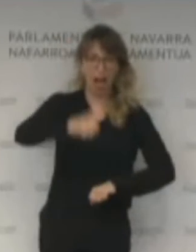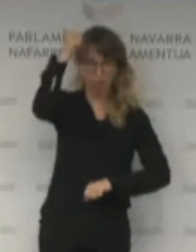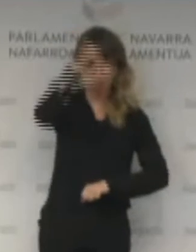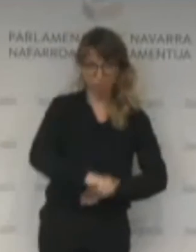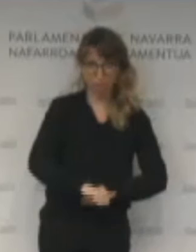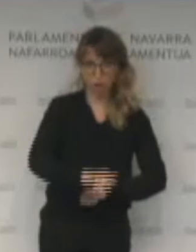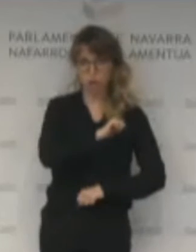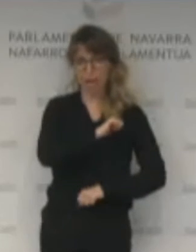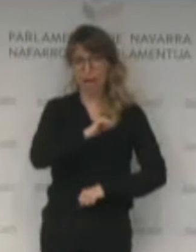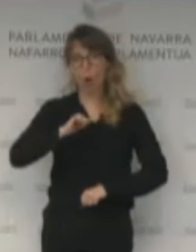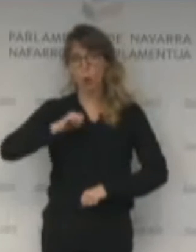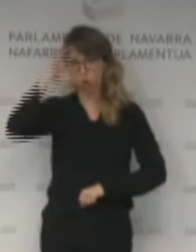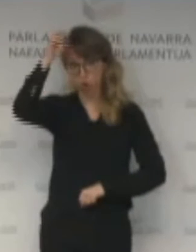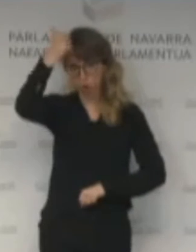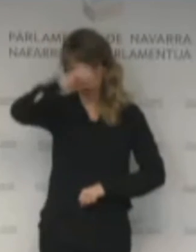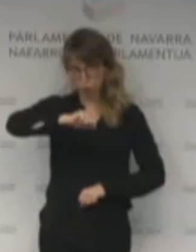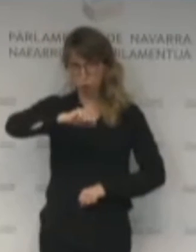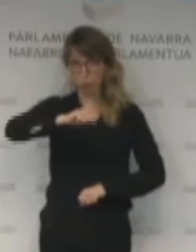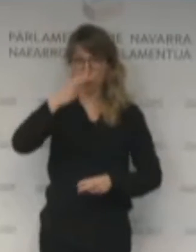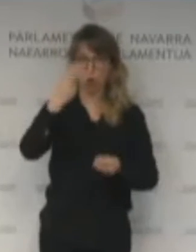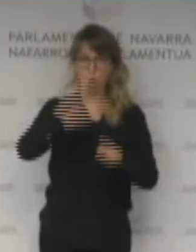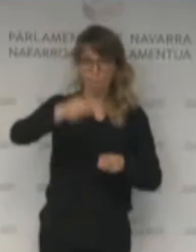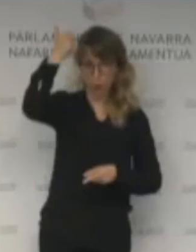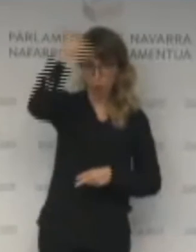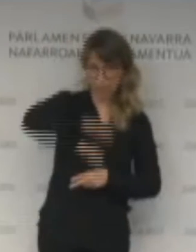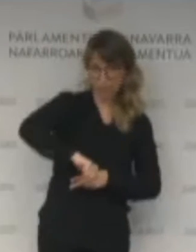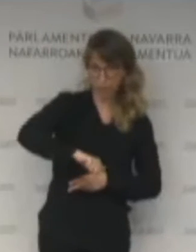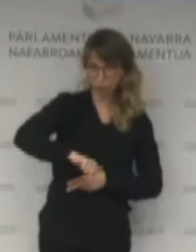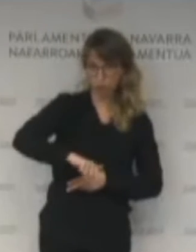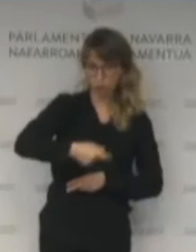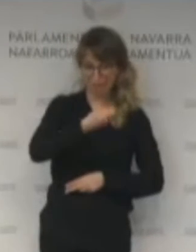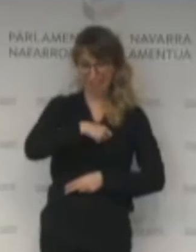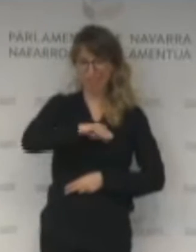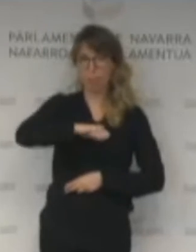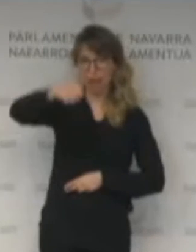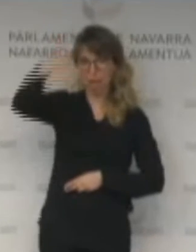de los españoles, de los políticos. ¿Y qué pasa con las?